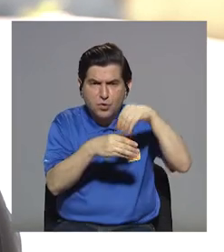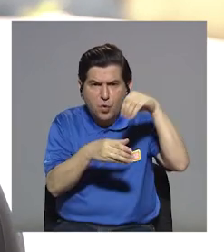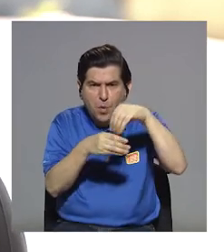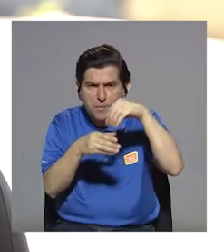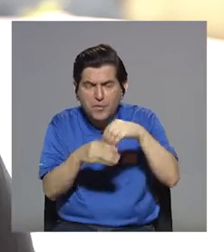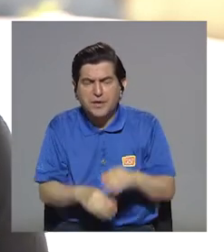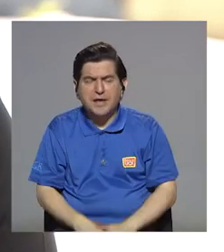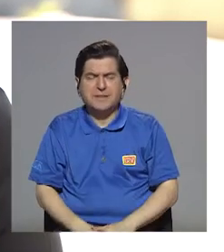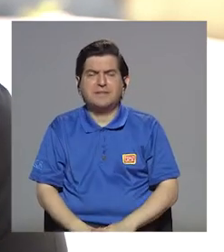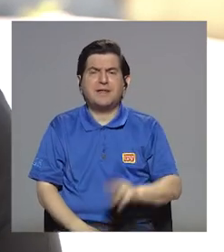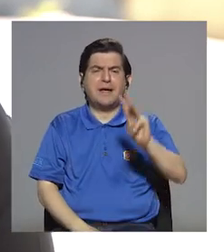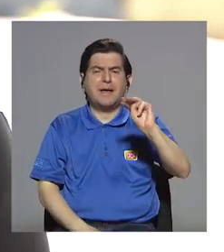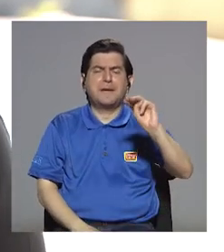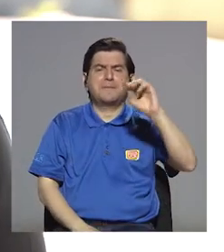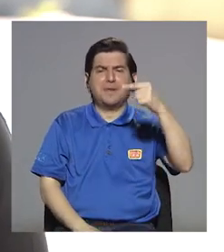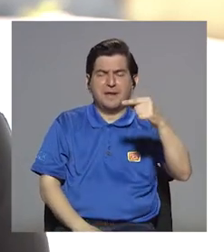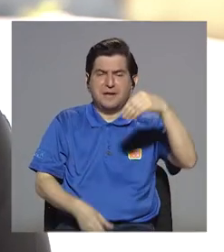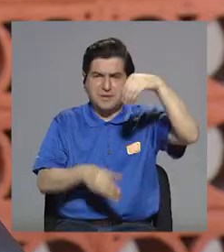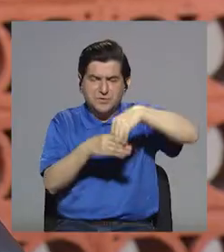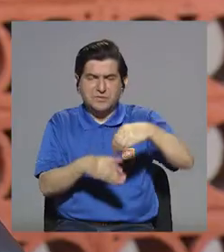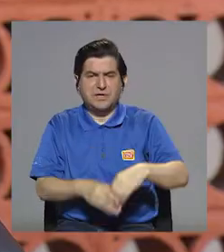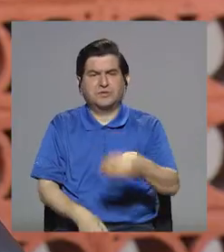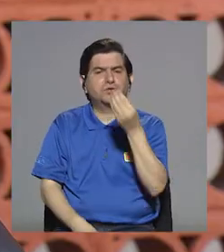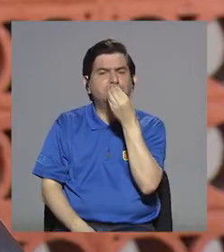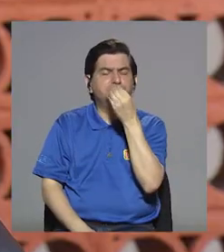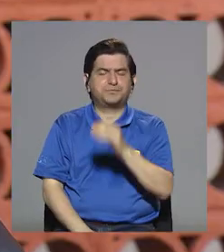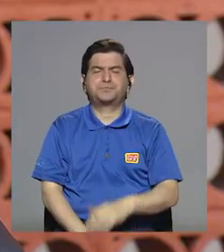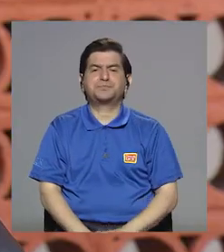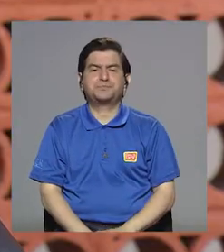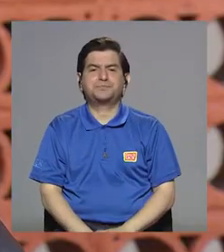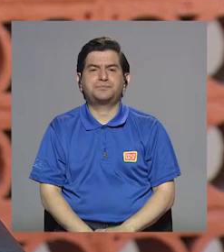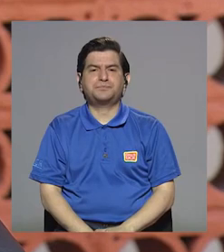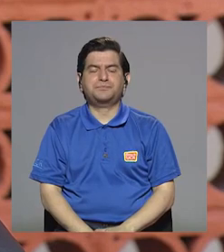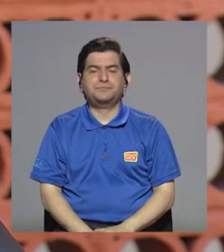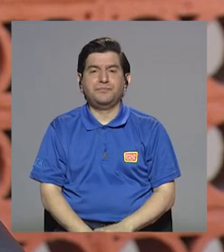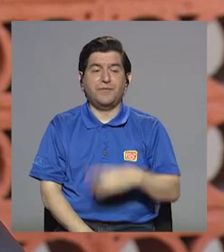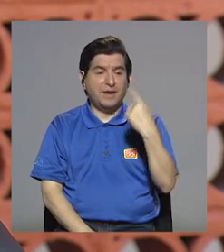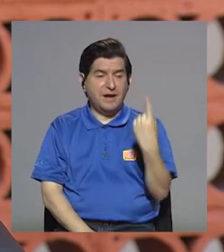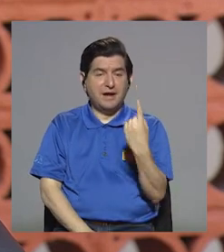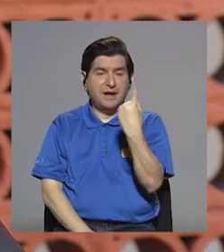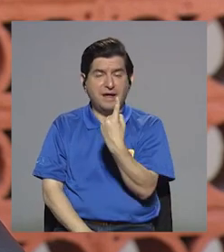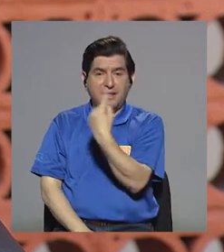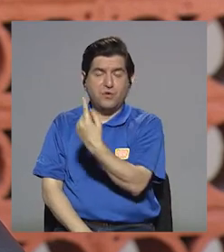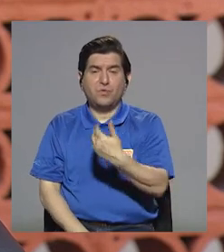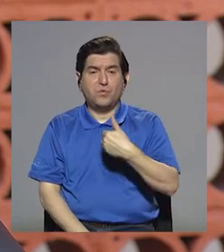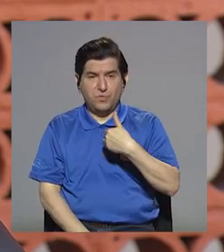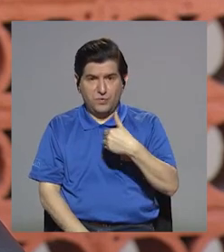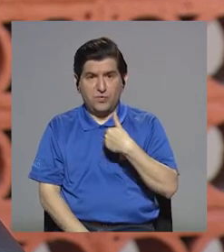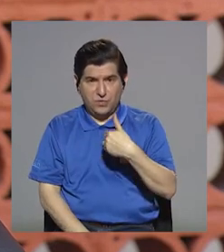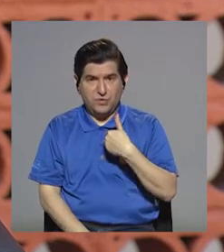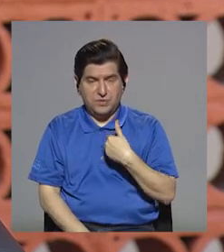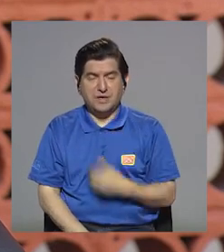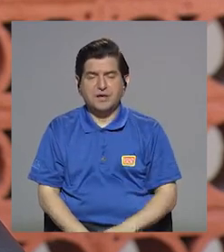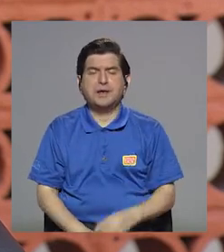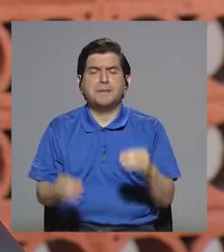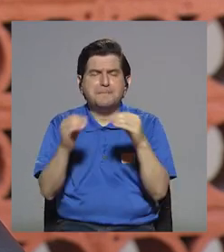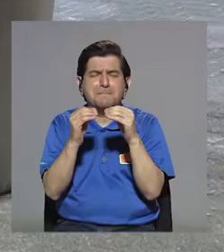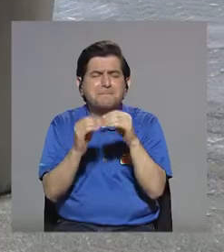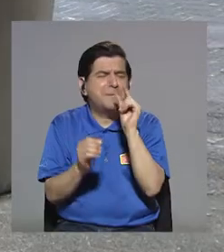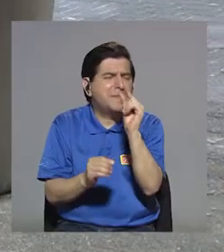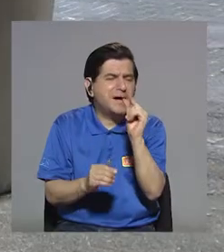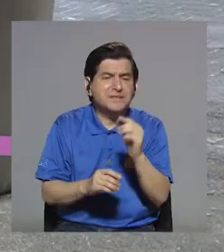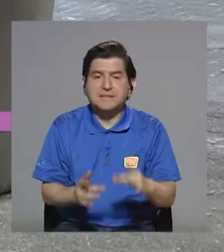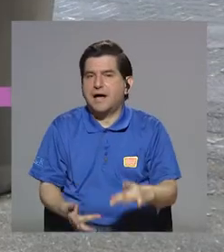miligramos en el alimento. cada uno de esos componentes va a tener una prueba específica. entre más pequeños, más